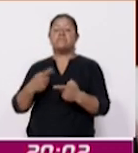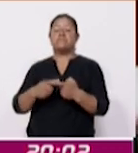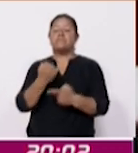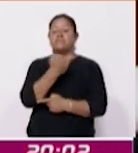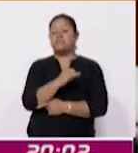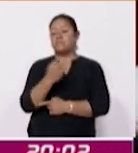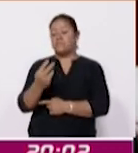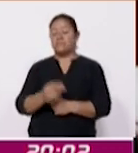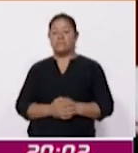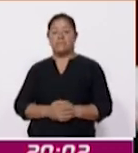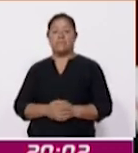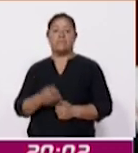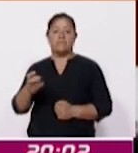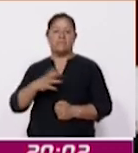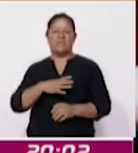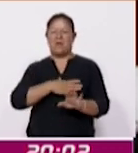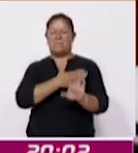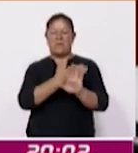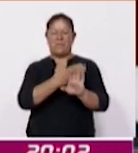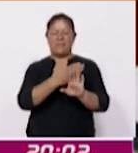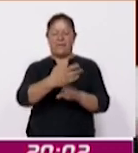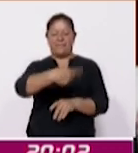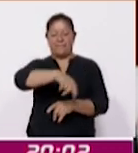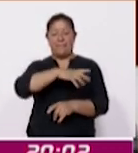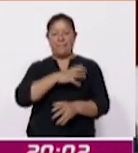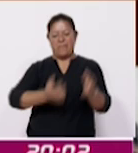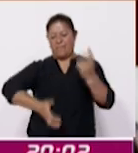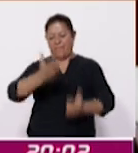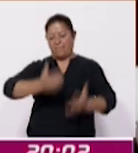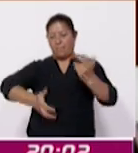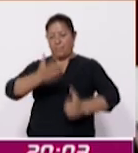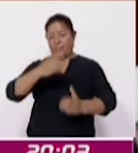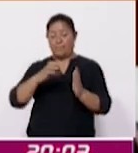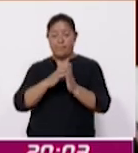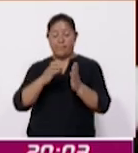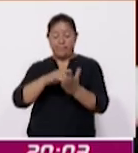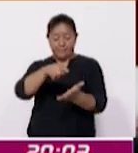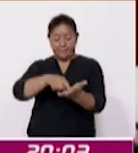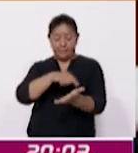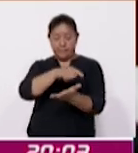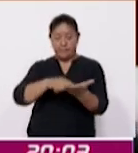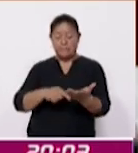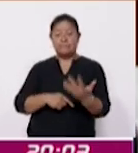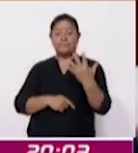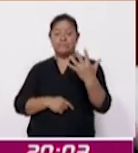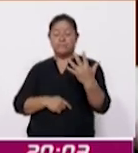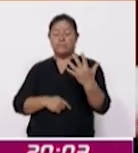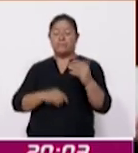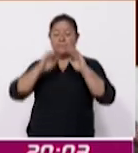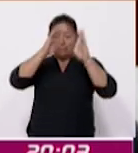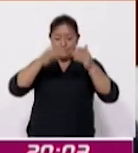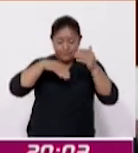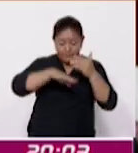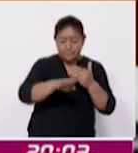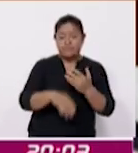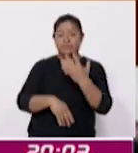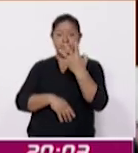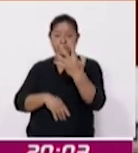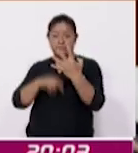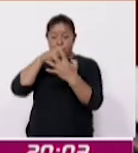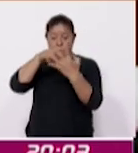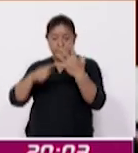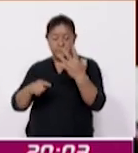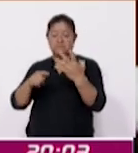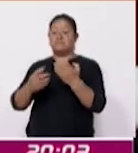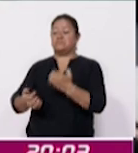junio, derivado de actos de violencia que provocaron la quema de paquetes electorales de cuatro de las cinco casillas instaladas en el municipio, por